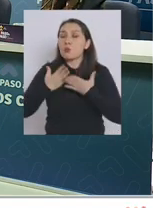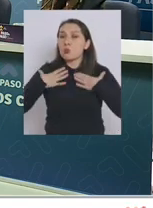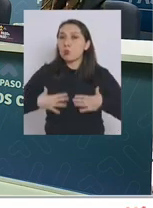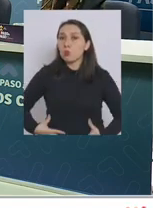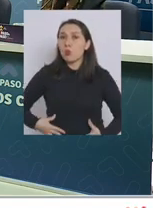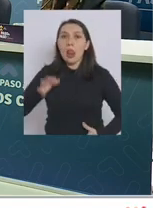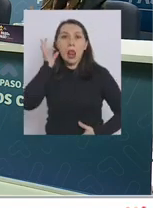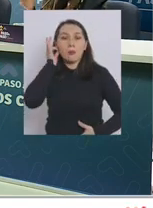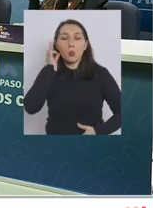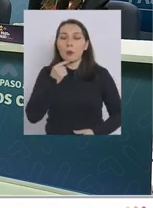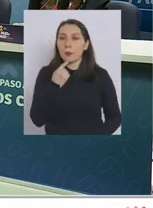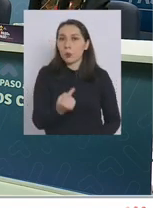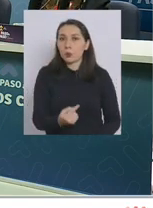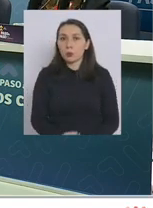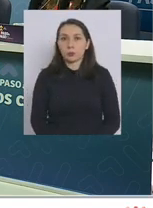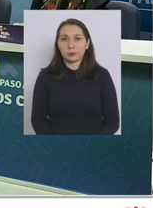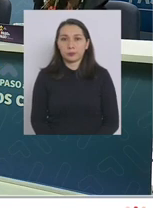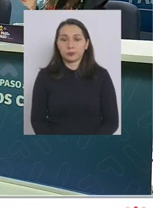de esta mujer?